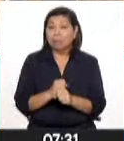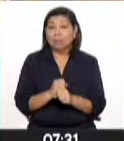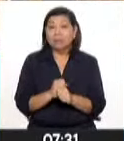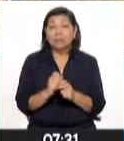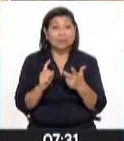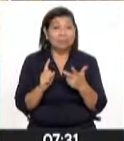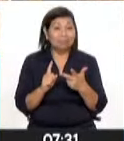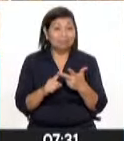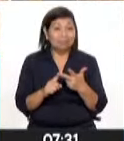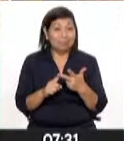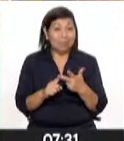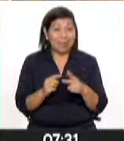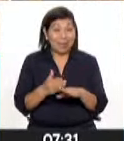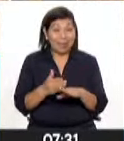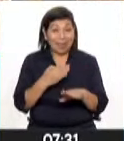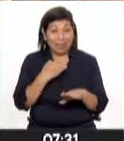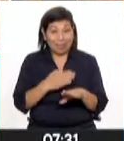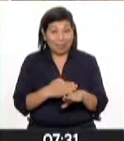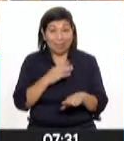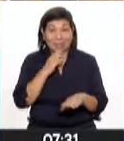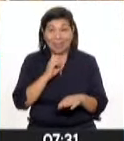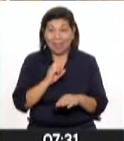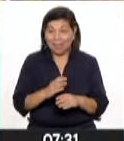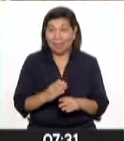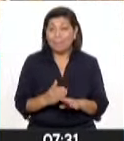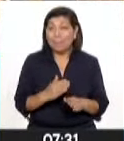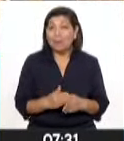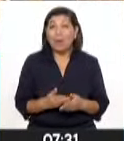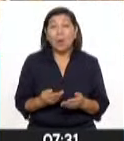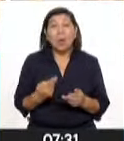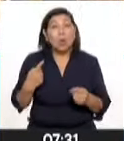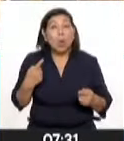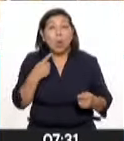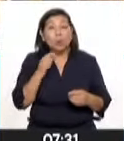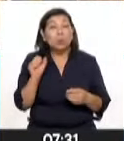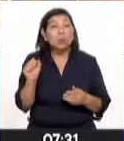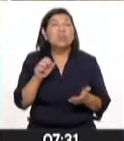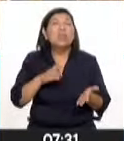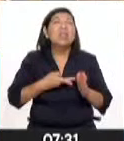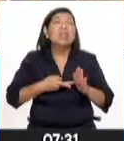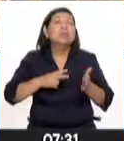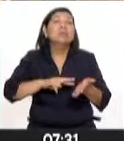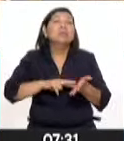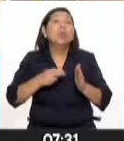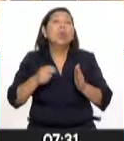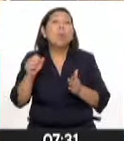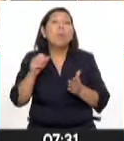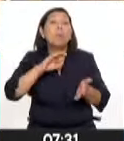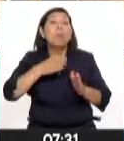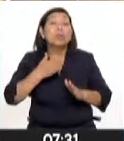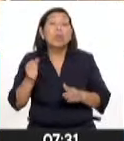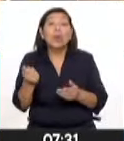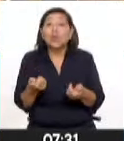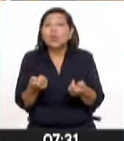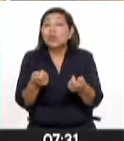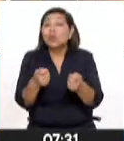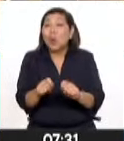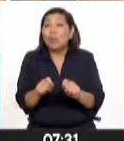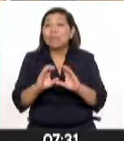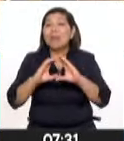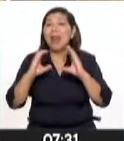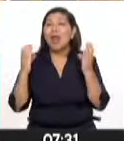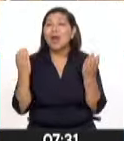tercera opción, como ya lo han estado explicando, que es la muerte súbita, que significa el disolver el